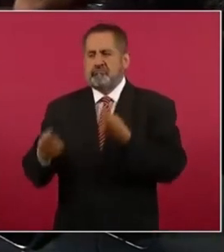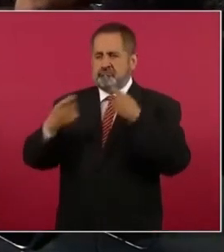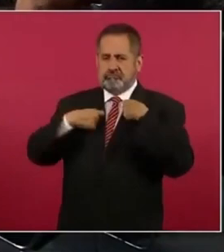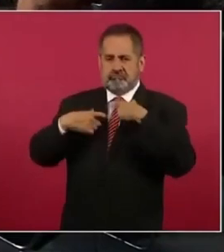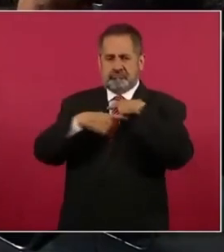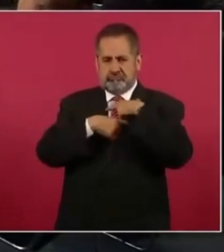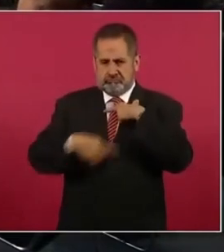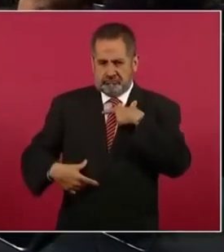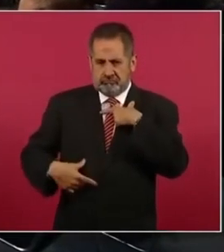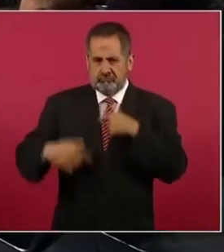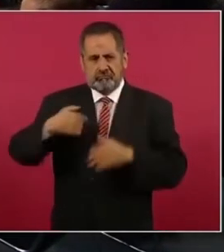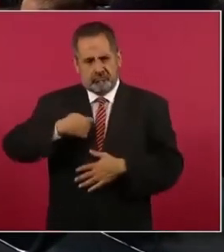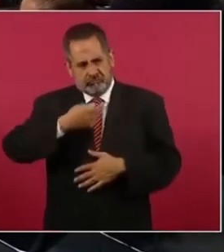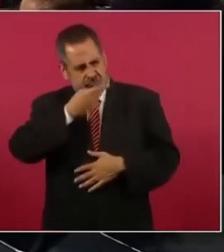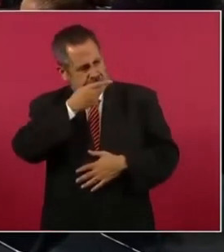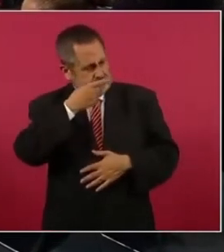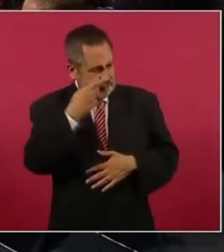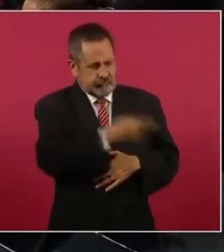al inicio